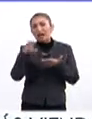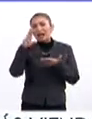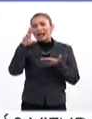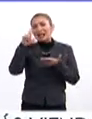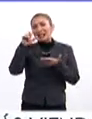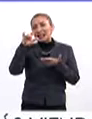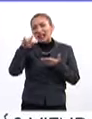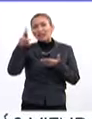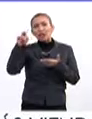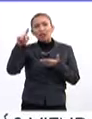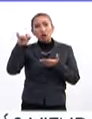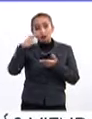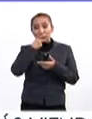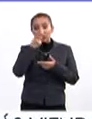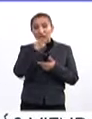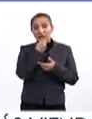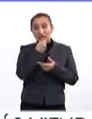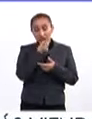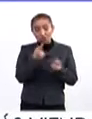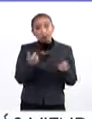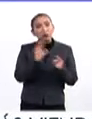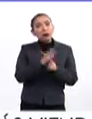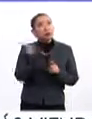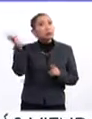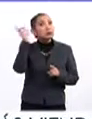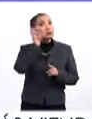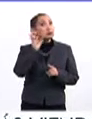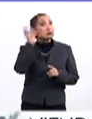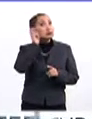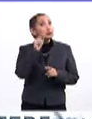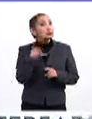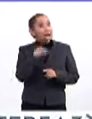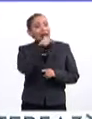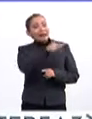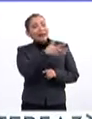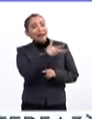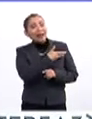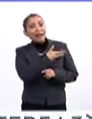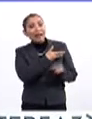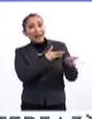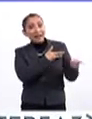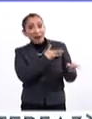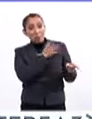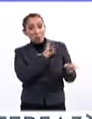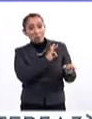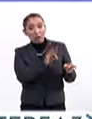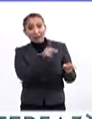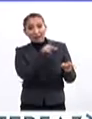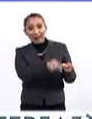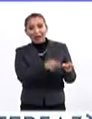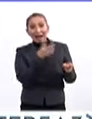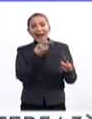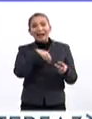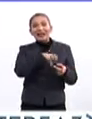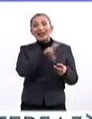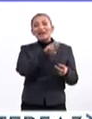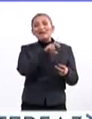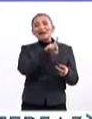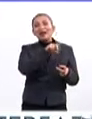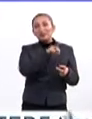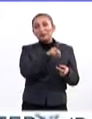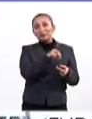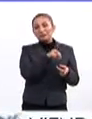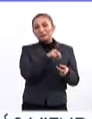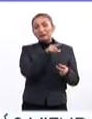liras que las dicen los niños y las dicen por qué. Porque ella tiene la virtud de lo que pedía Quevedo, es